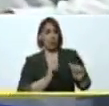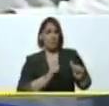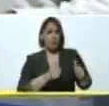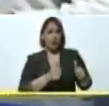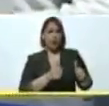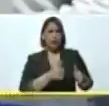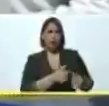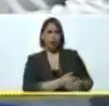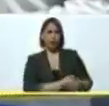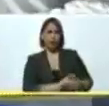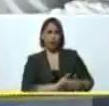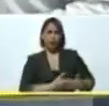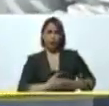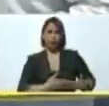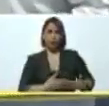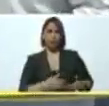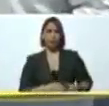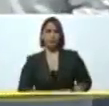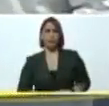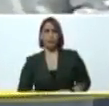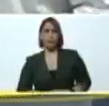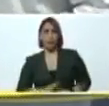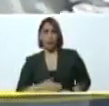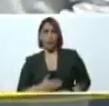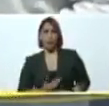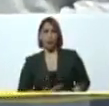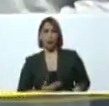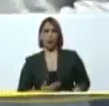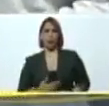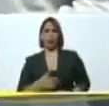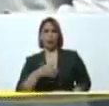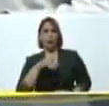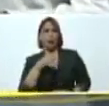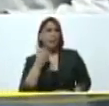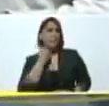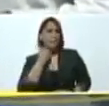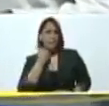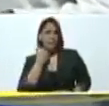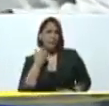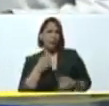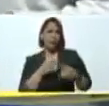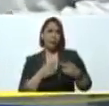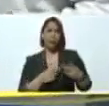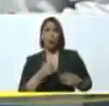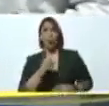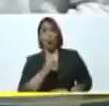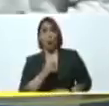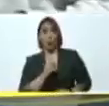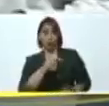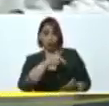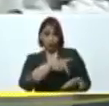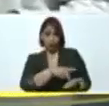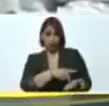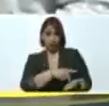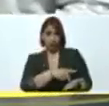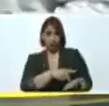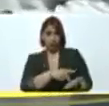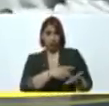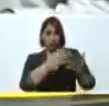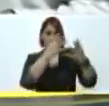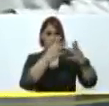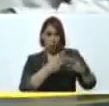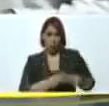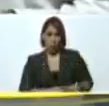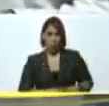de ese paciente. Que puede ser una leucemia. Puede ser un tumor sólido. Aquí llega y procesamos